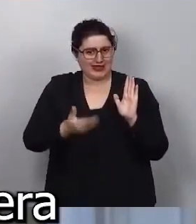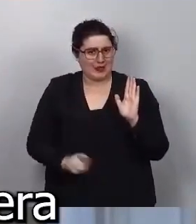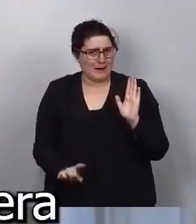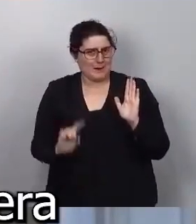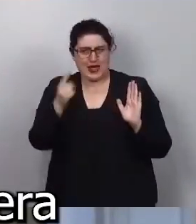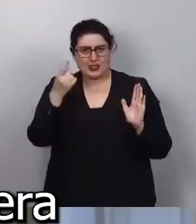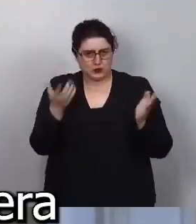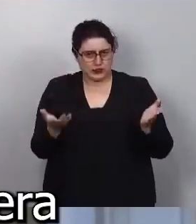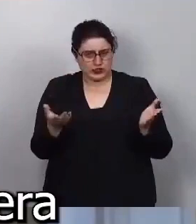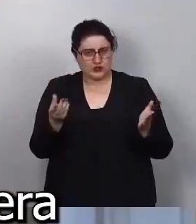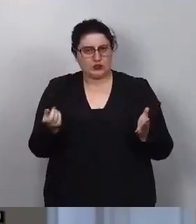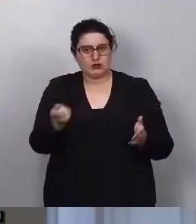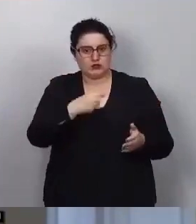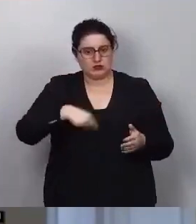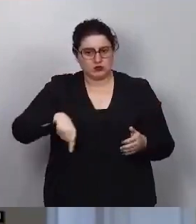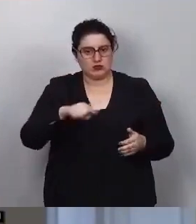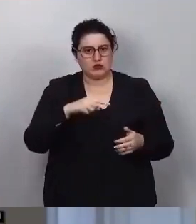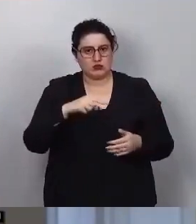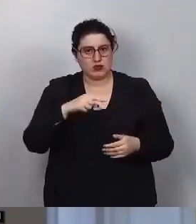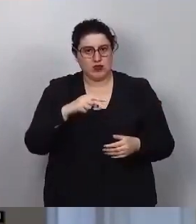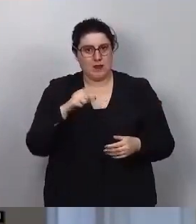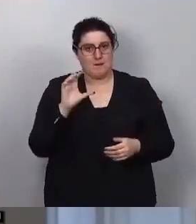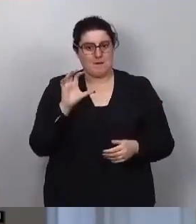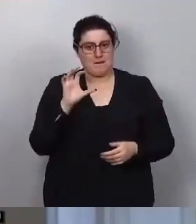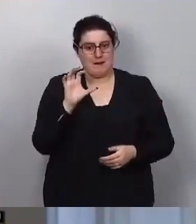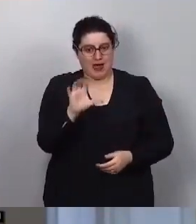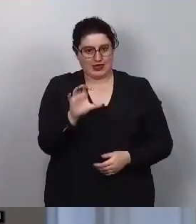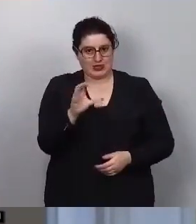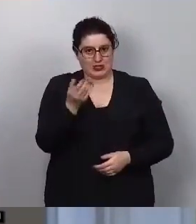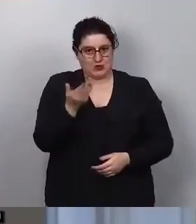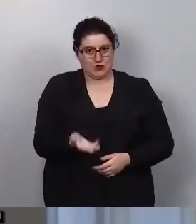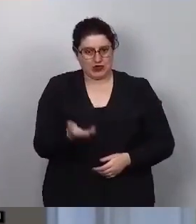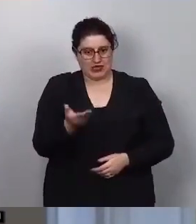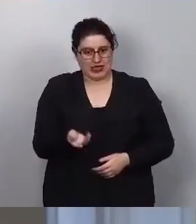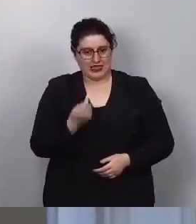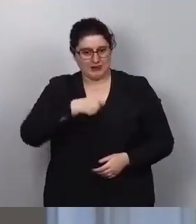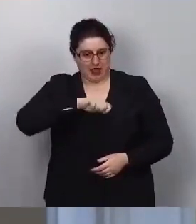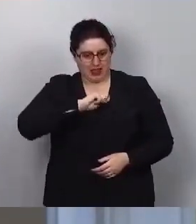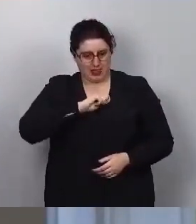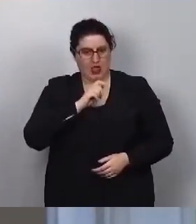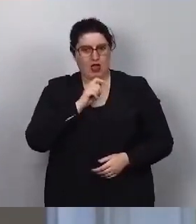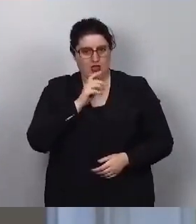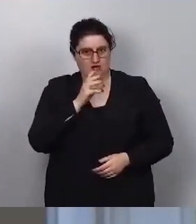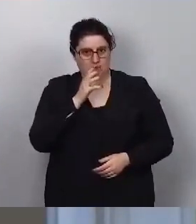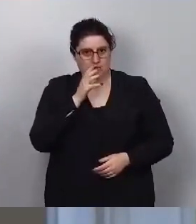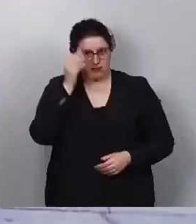conforme a lo que se espera de un gran país como es España. Gracias.